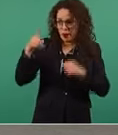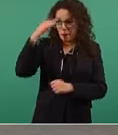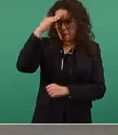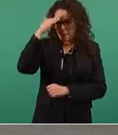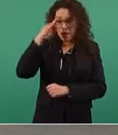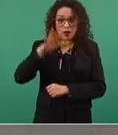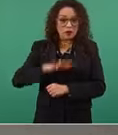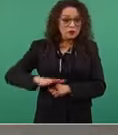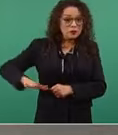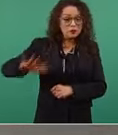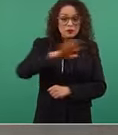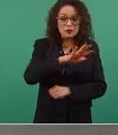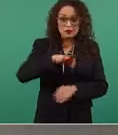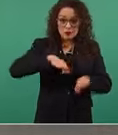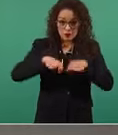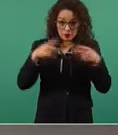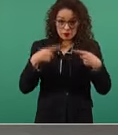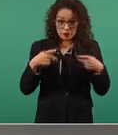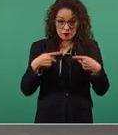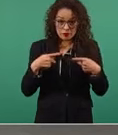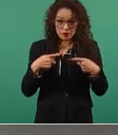no existe el trabajador.